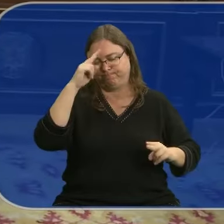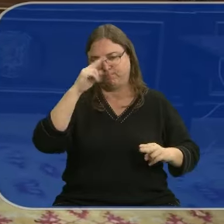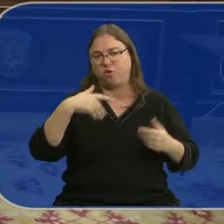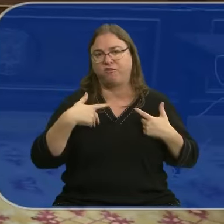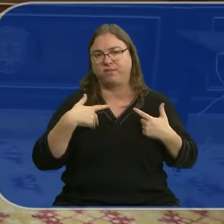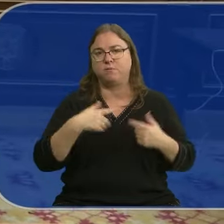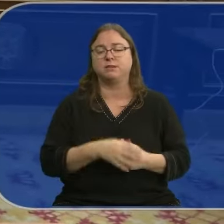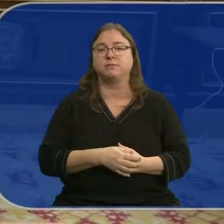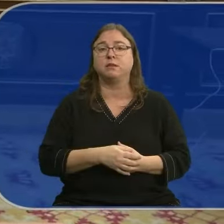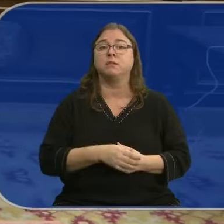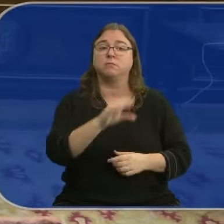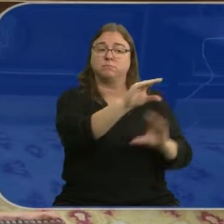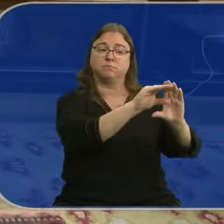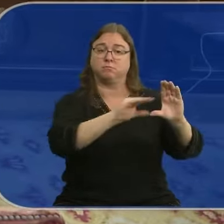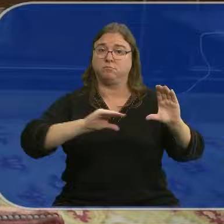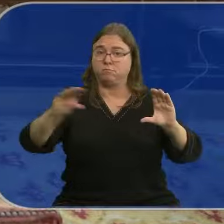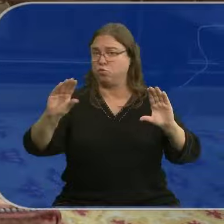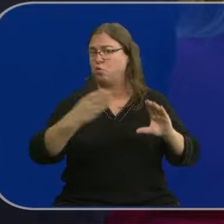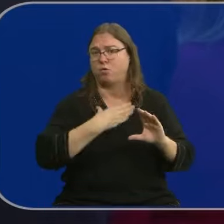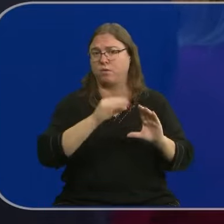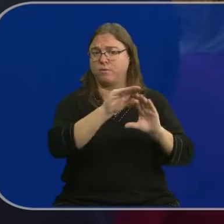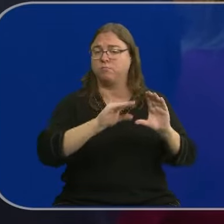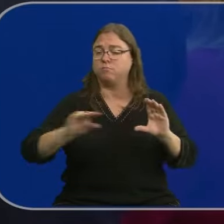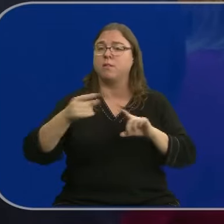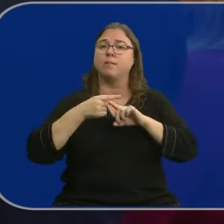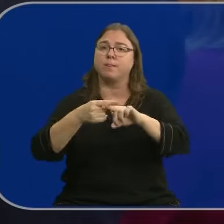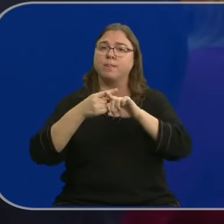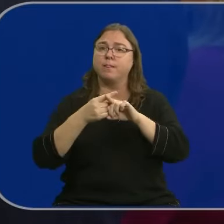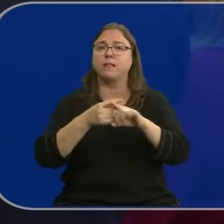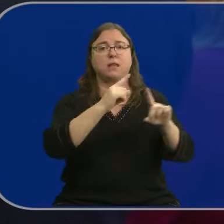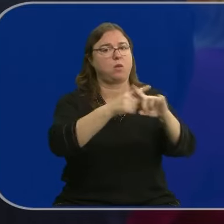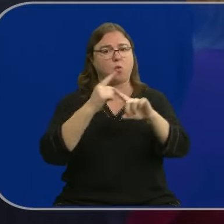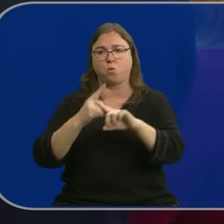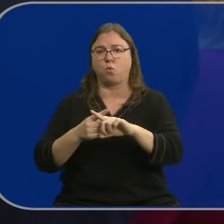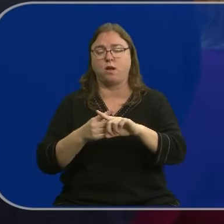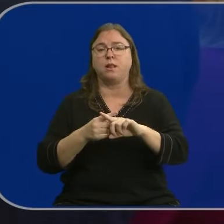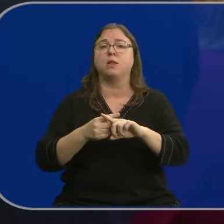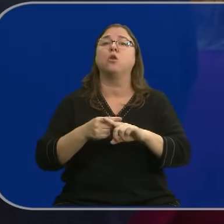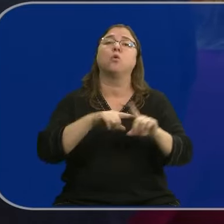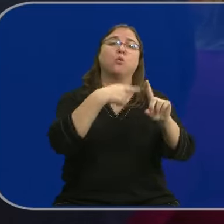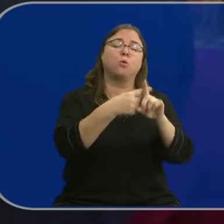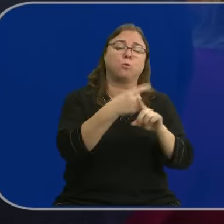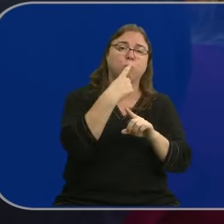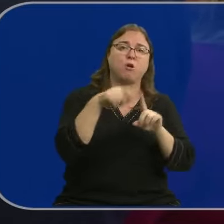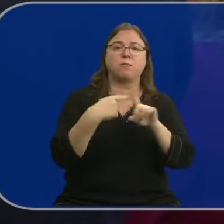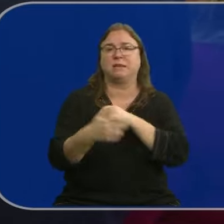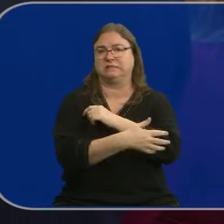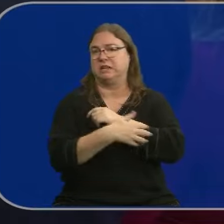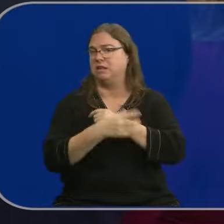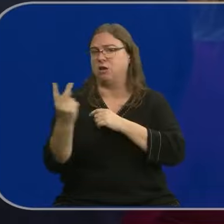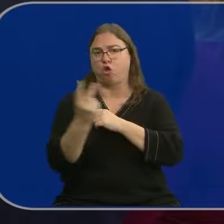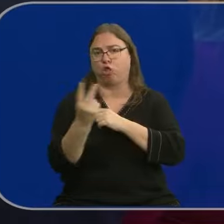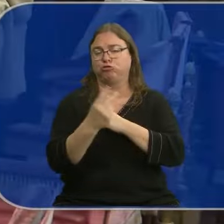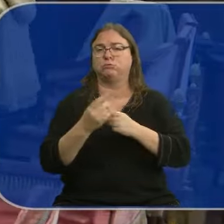las víctimas. La partida extraída del presupuesto municipal se dividirá a partes iguales en donaciones a Cruz Roja y a Cáritas.